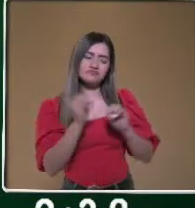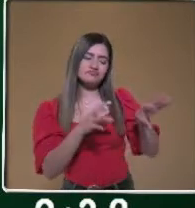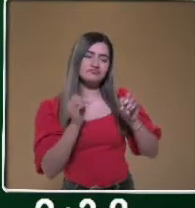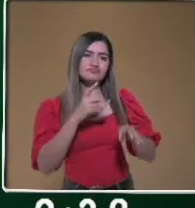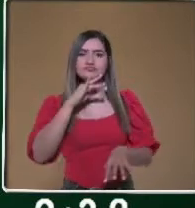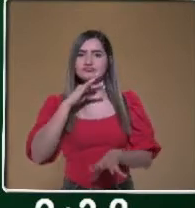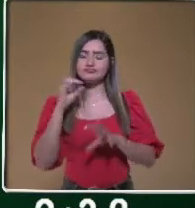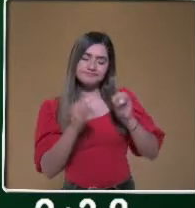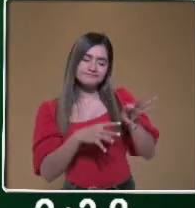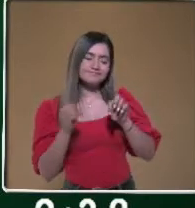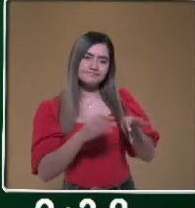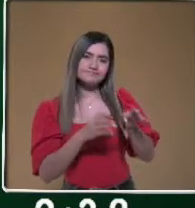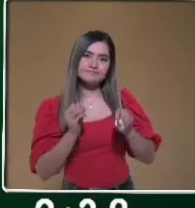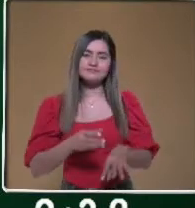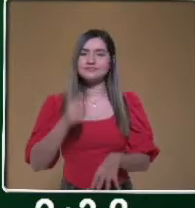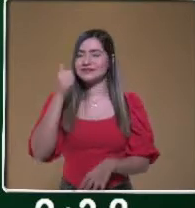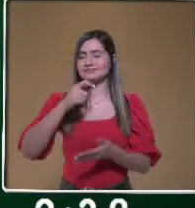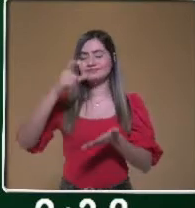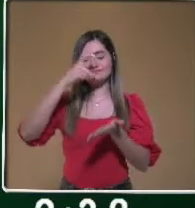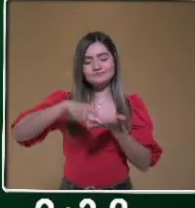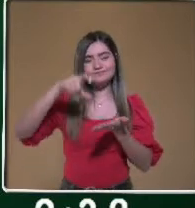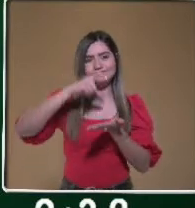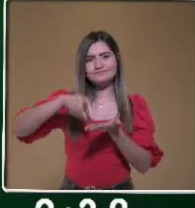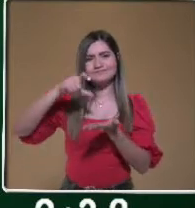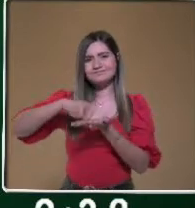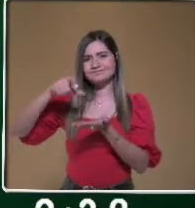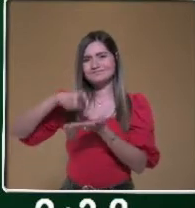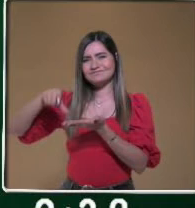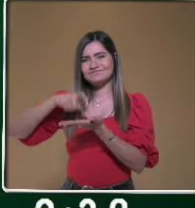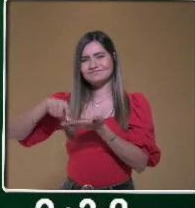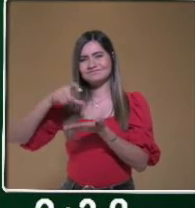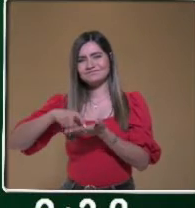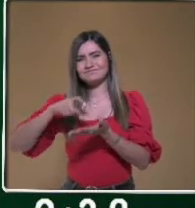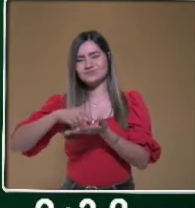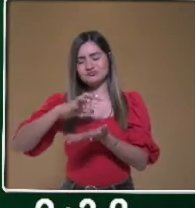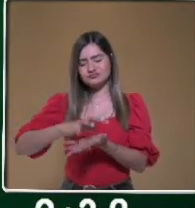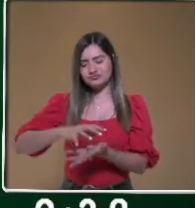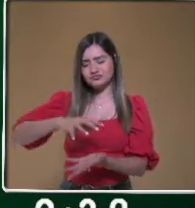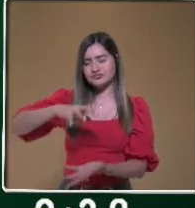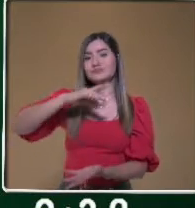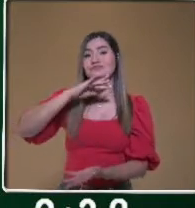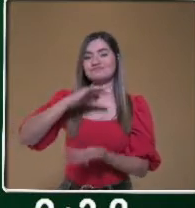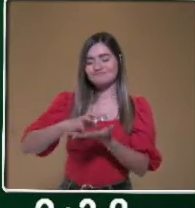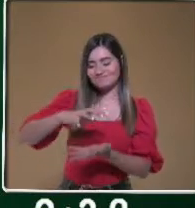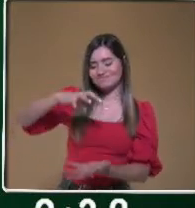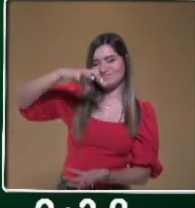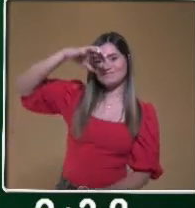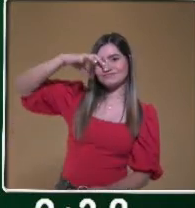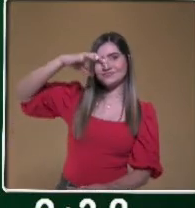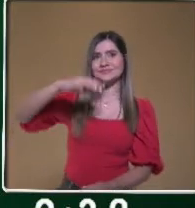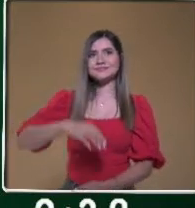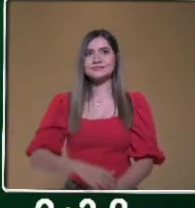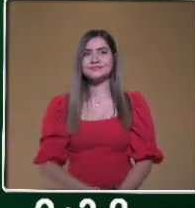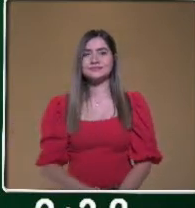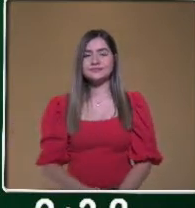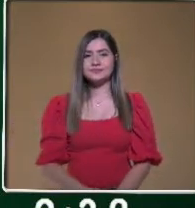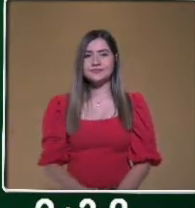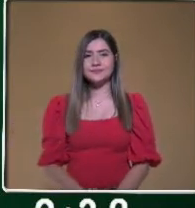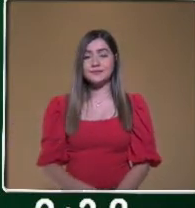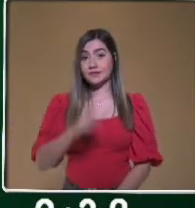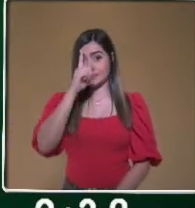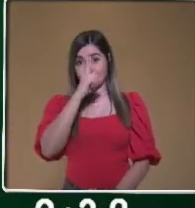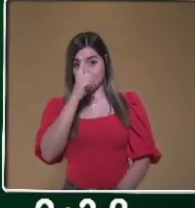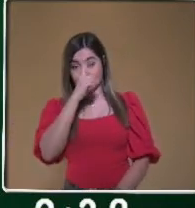realizamos demasiada cantidad de acumulación de basura. Aquí les recomendamos empezar